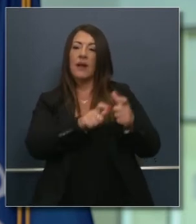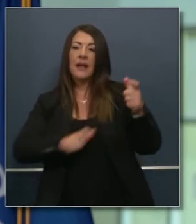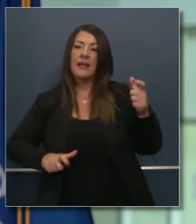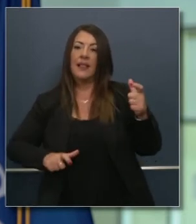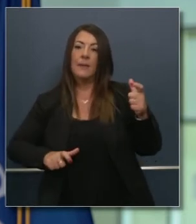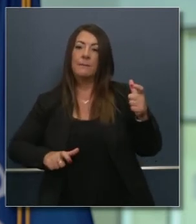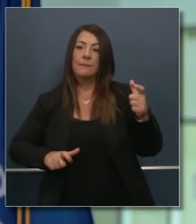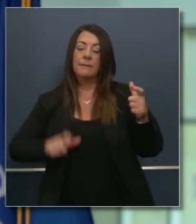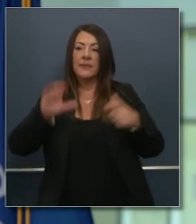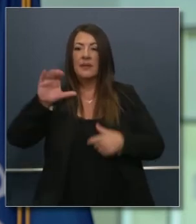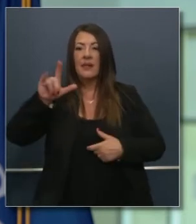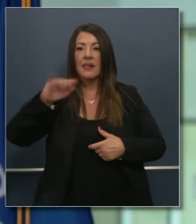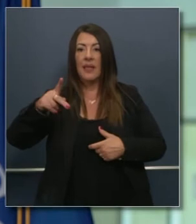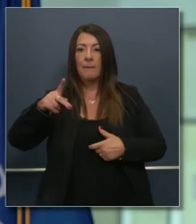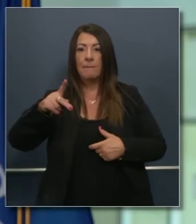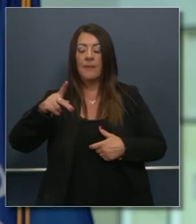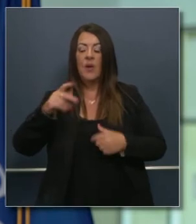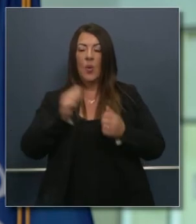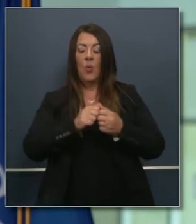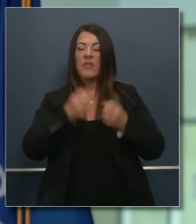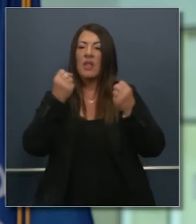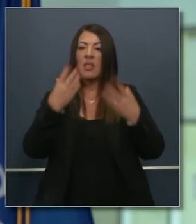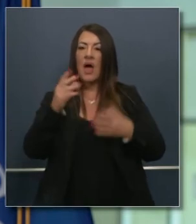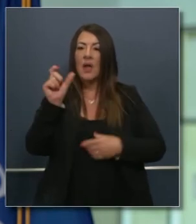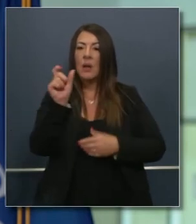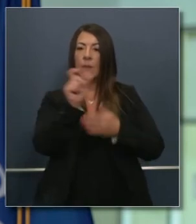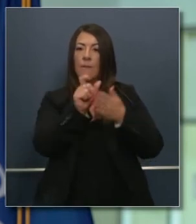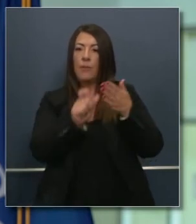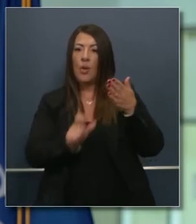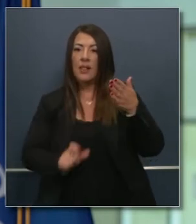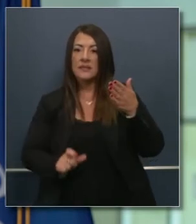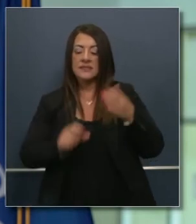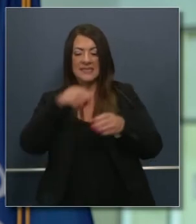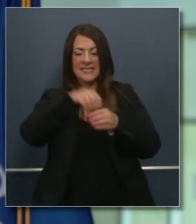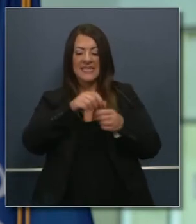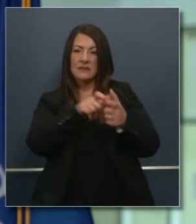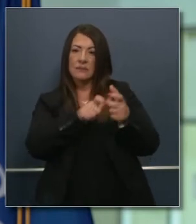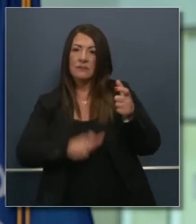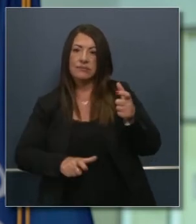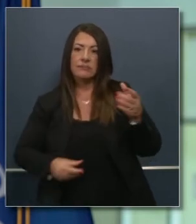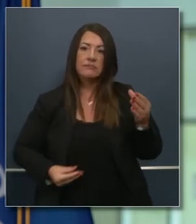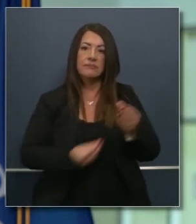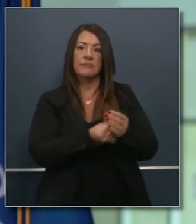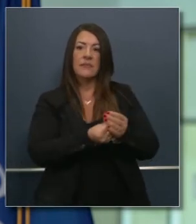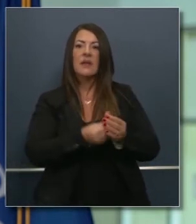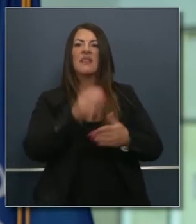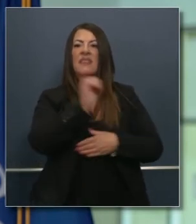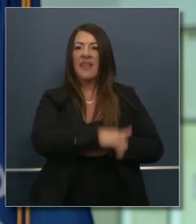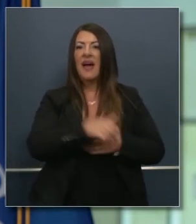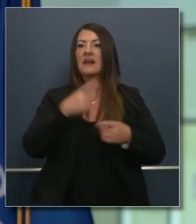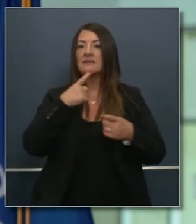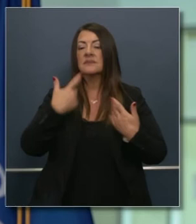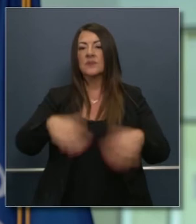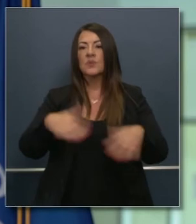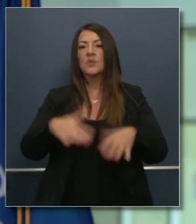los peines de alta capacidad han sido prohibidos también esto ha sido